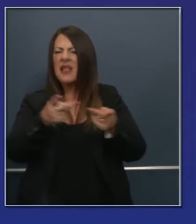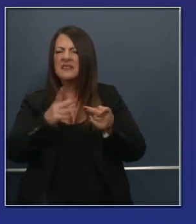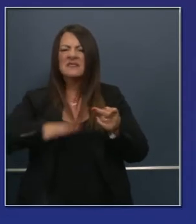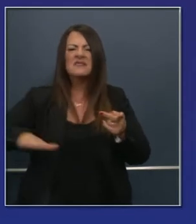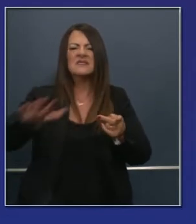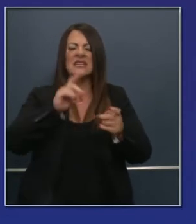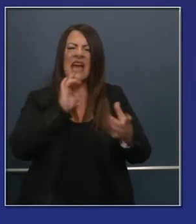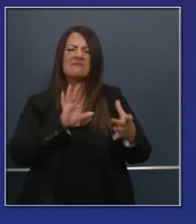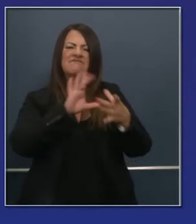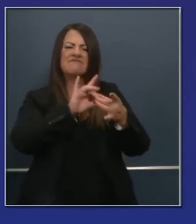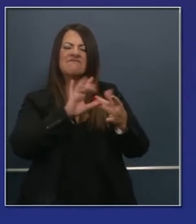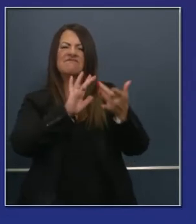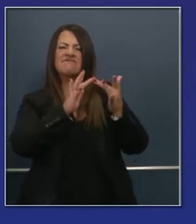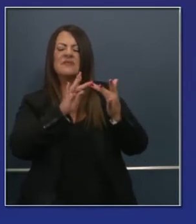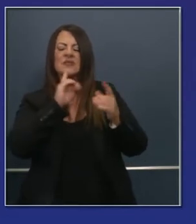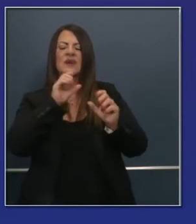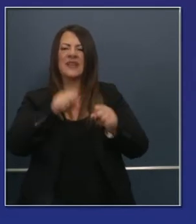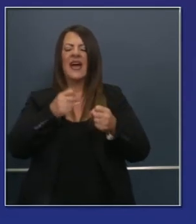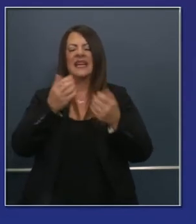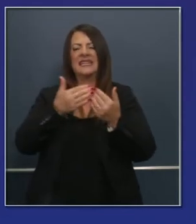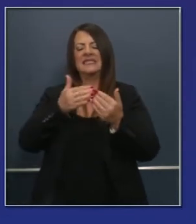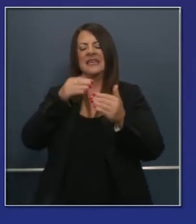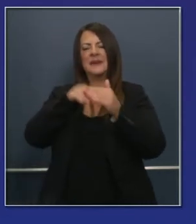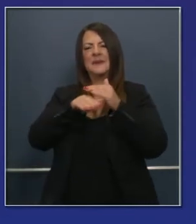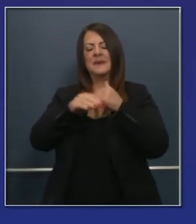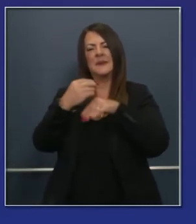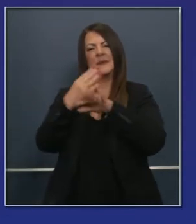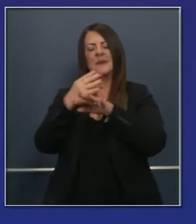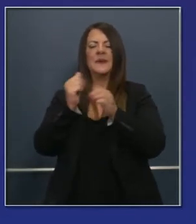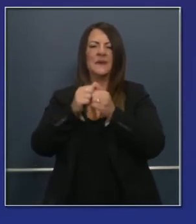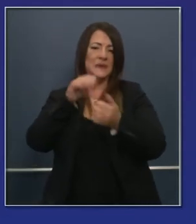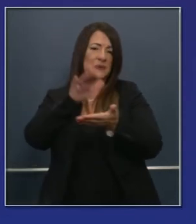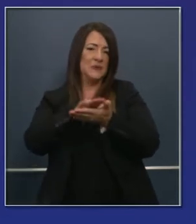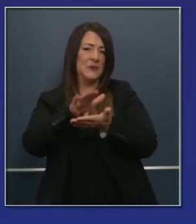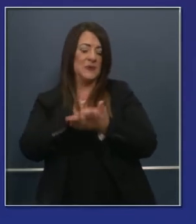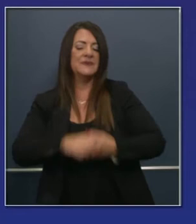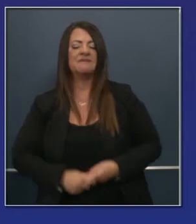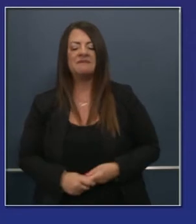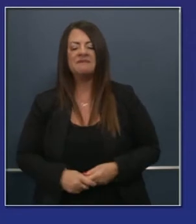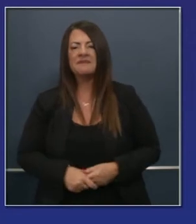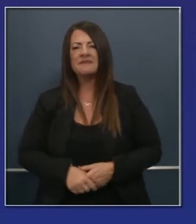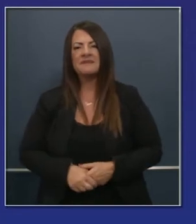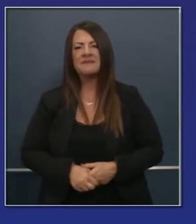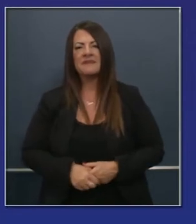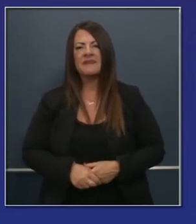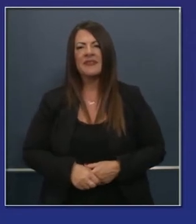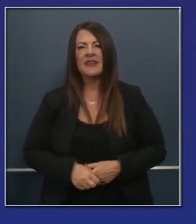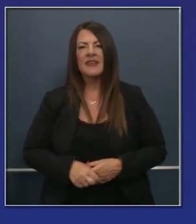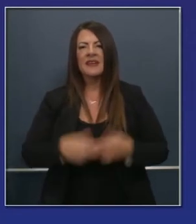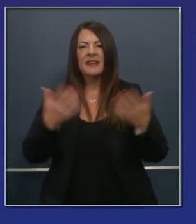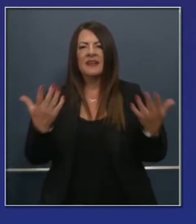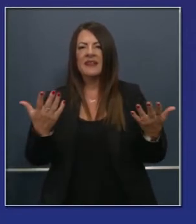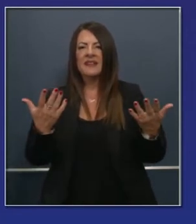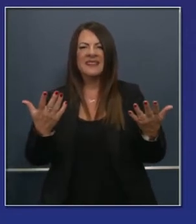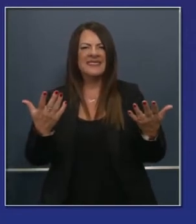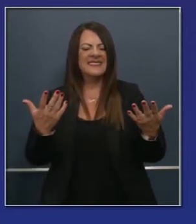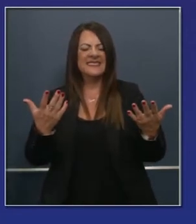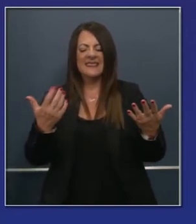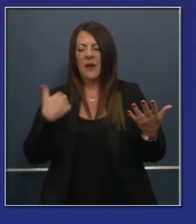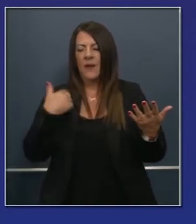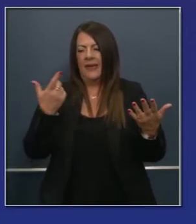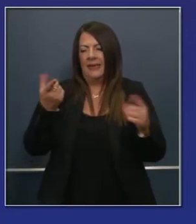salvar esta brecha digital, para salvar a nuestras escuelas. En cuanto a esta brecha digital,